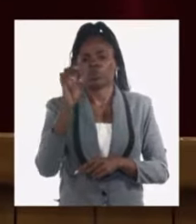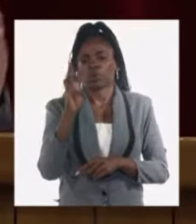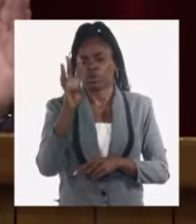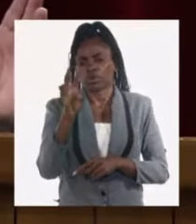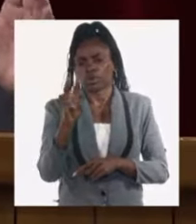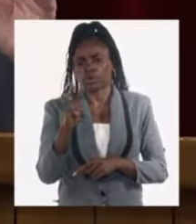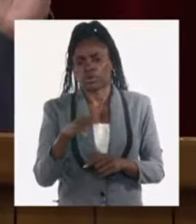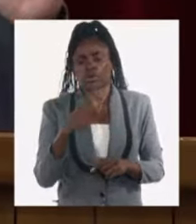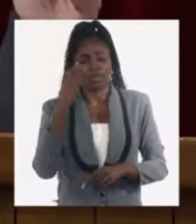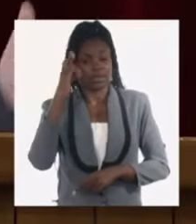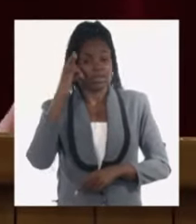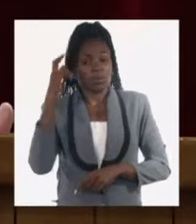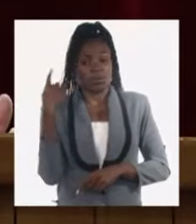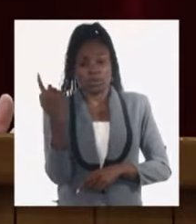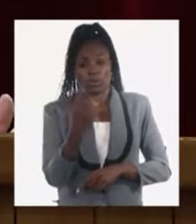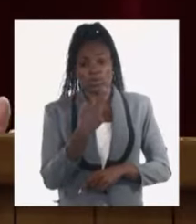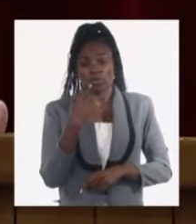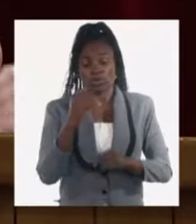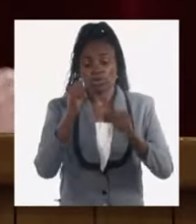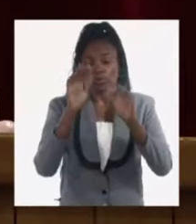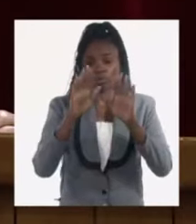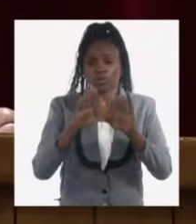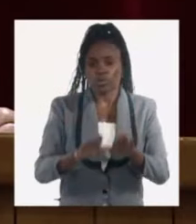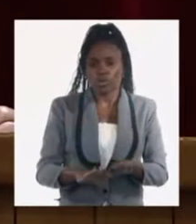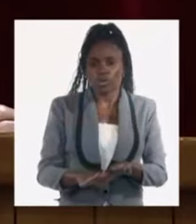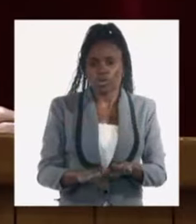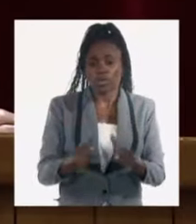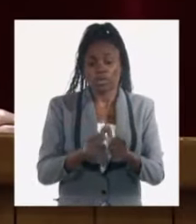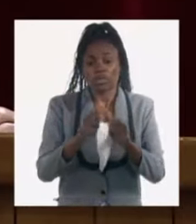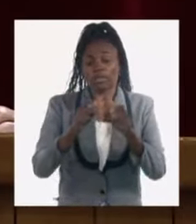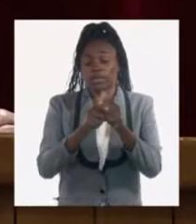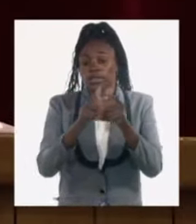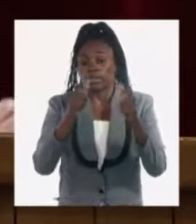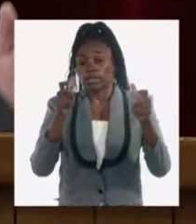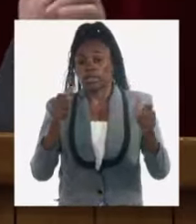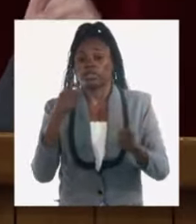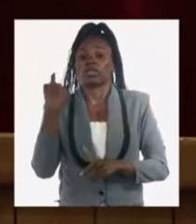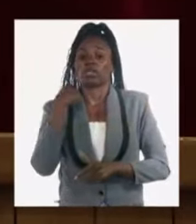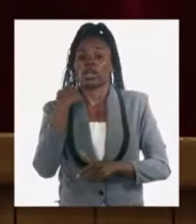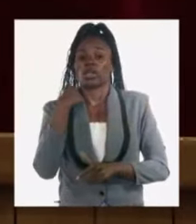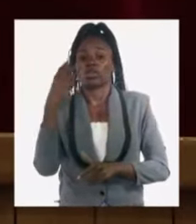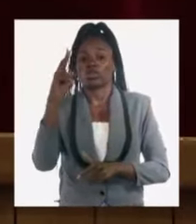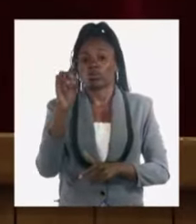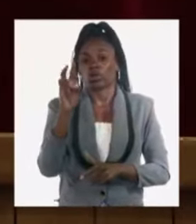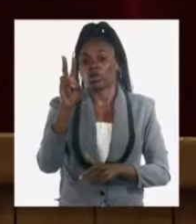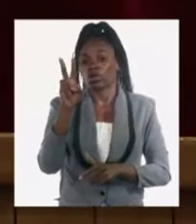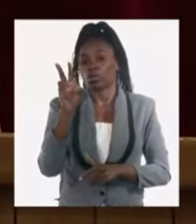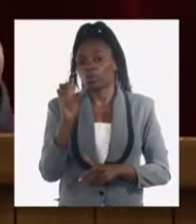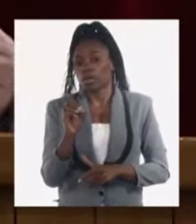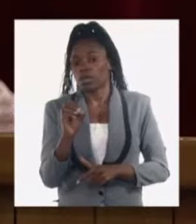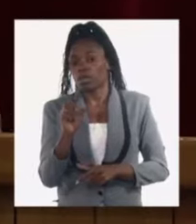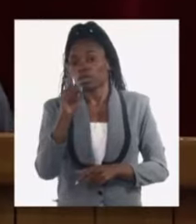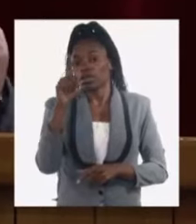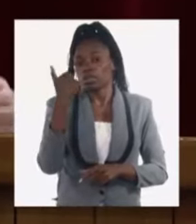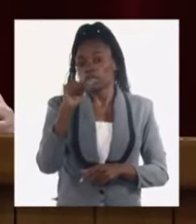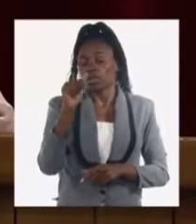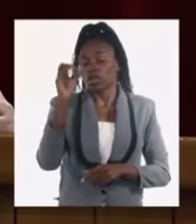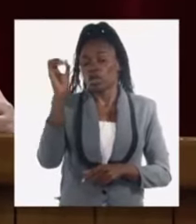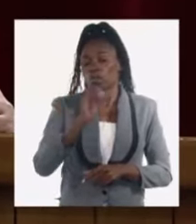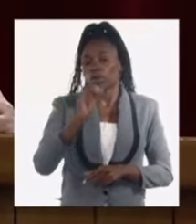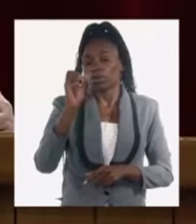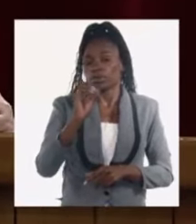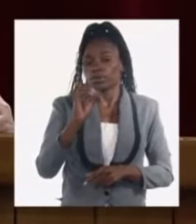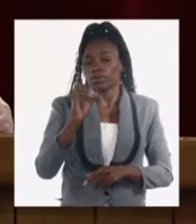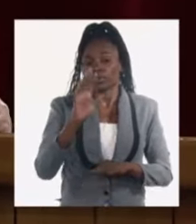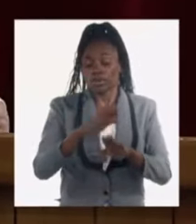recuerden que nosotros tuvimos una caída del Producto Interno Bruto grande en el año 2020 del 10,9% después hemos tenido